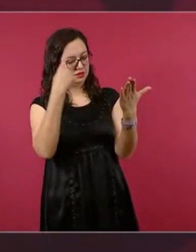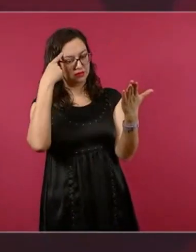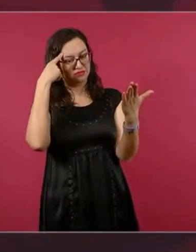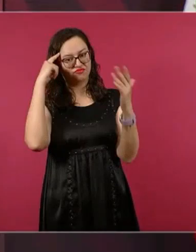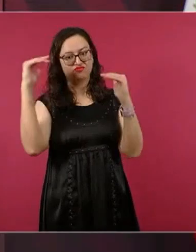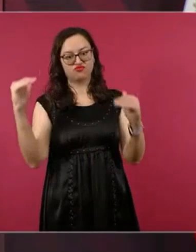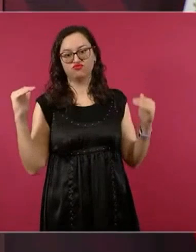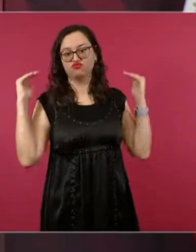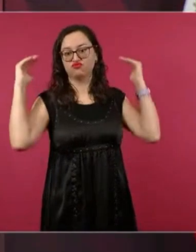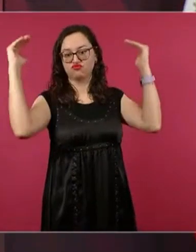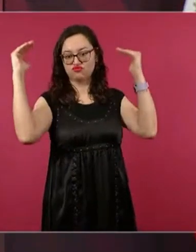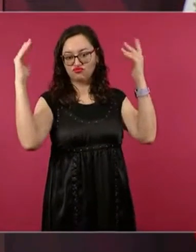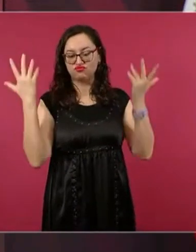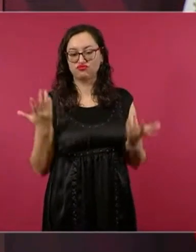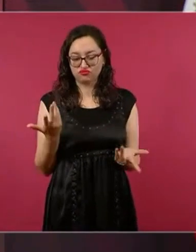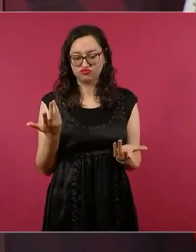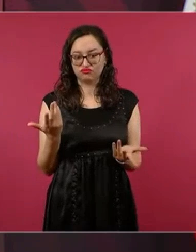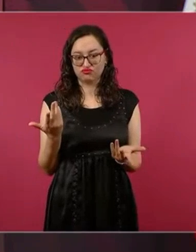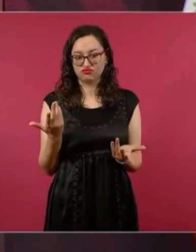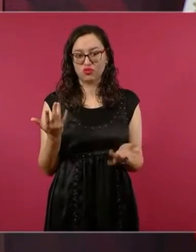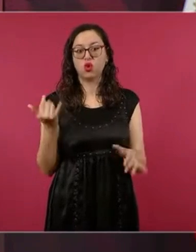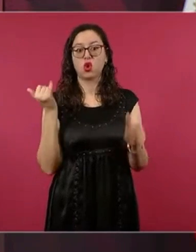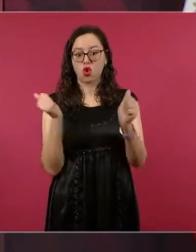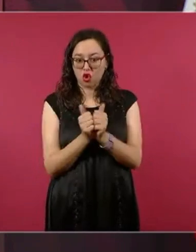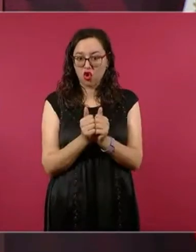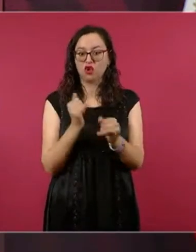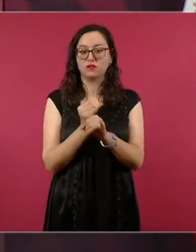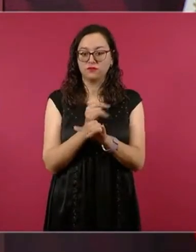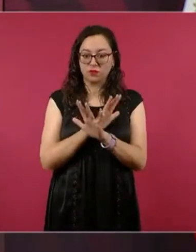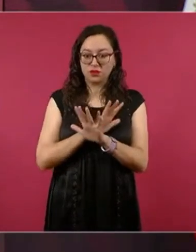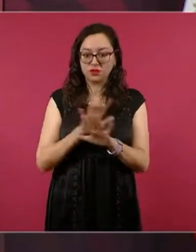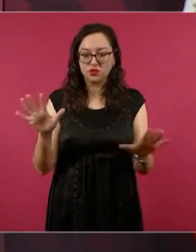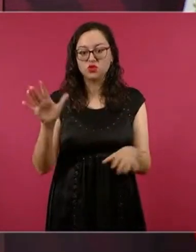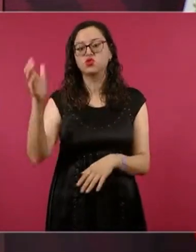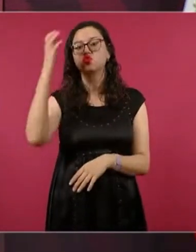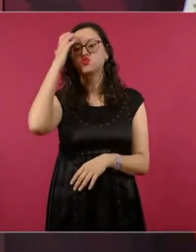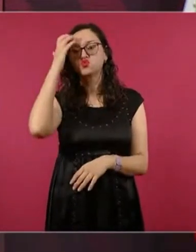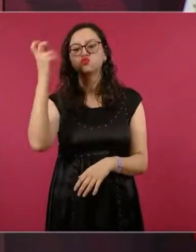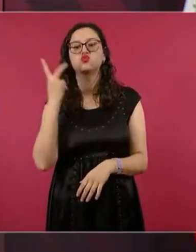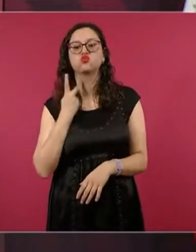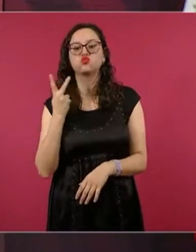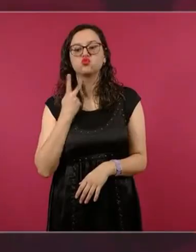un pueblo politizado, responsable.